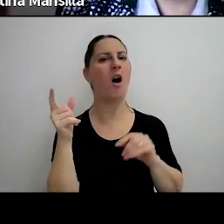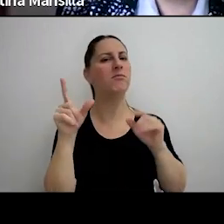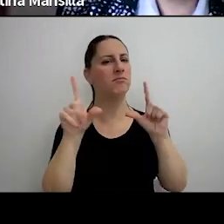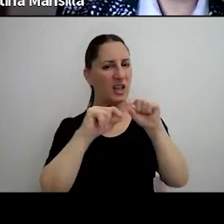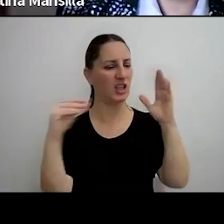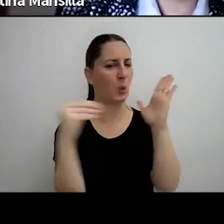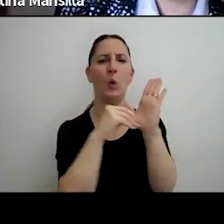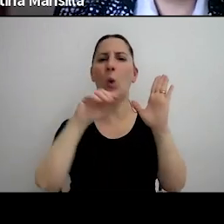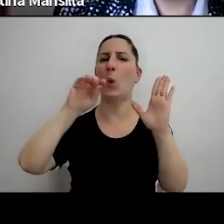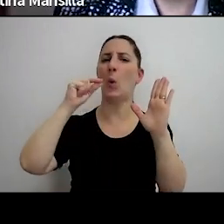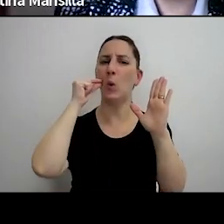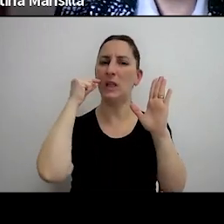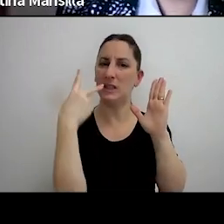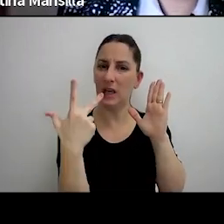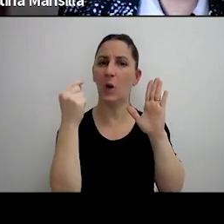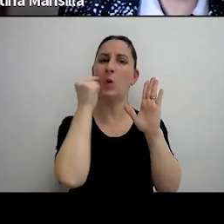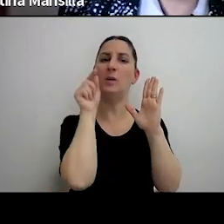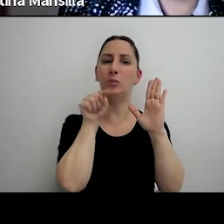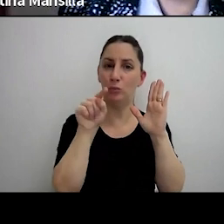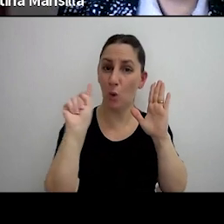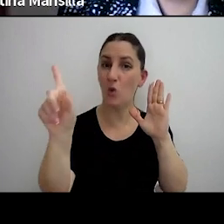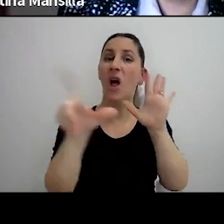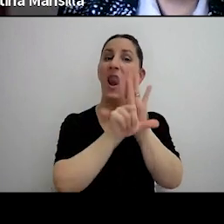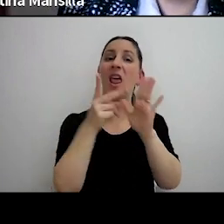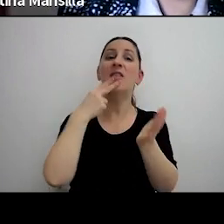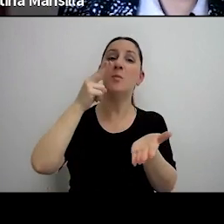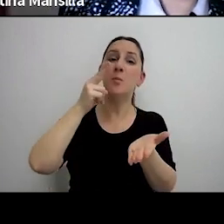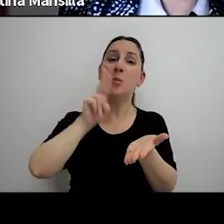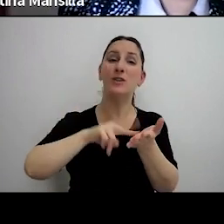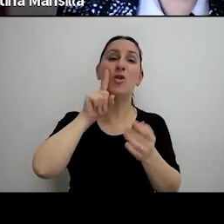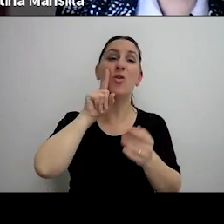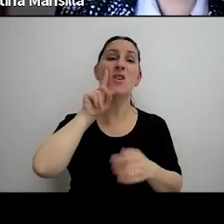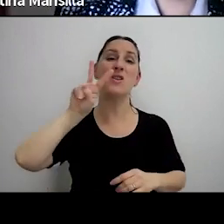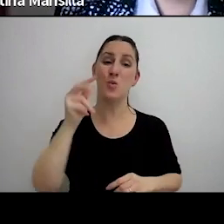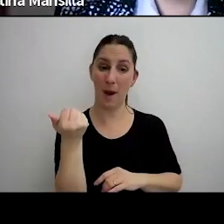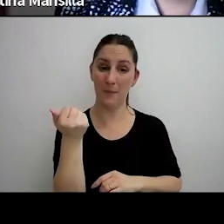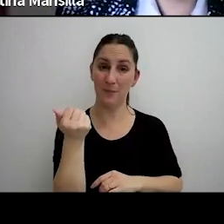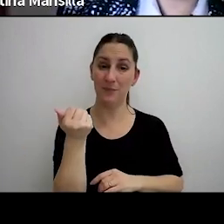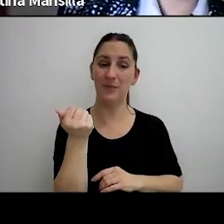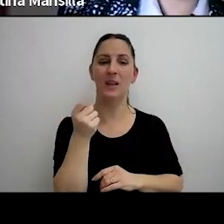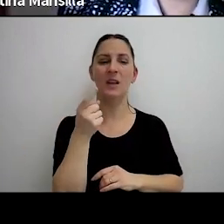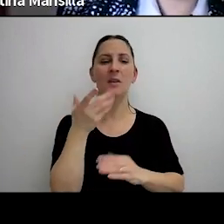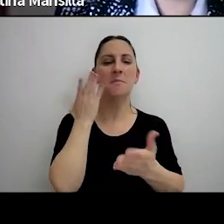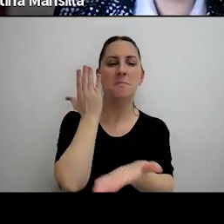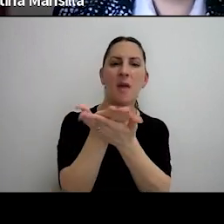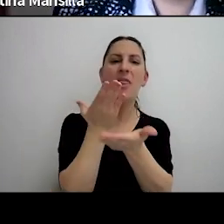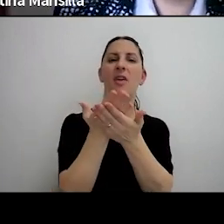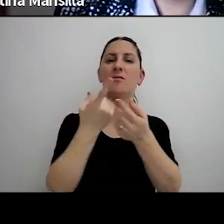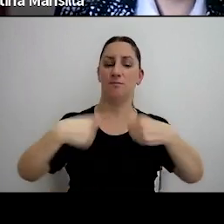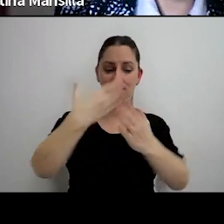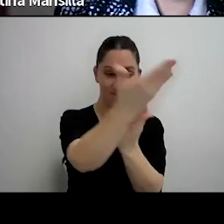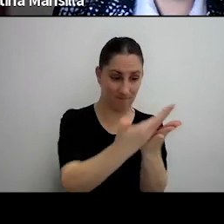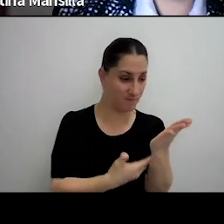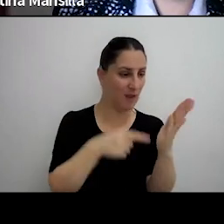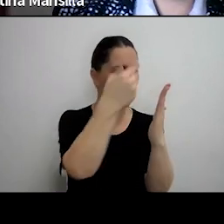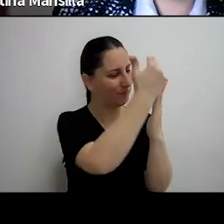43, 43.1 de la Ley de Impuesto al Valor Agregado, las solicitudes que no hayan dado cumplimiento